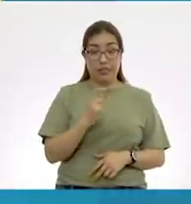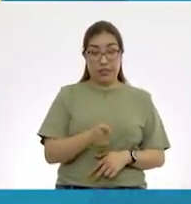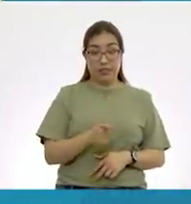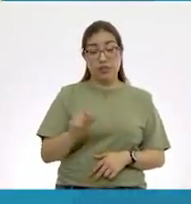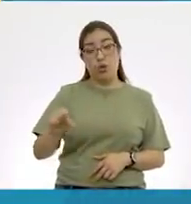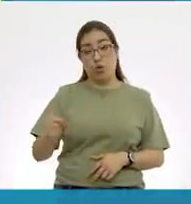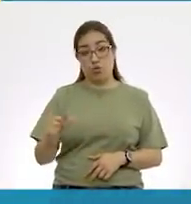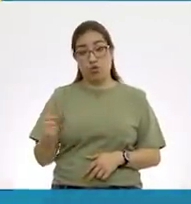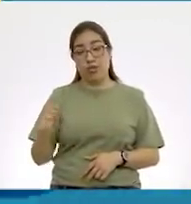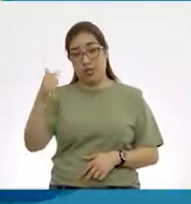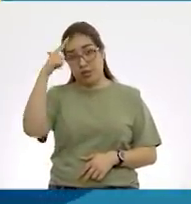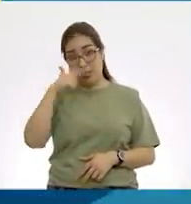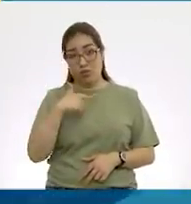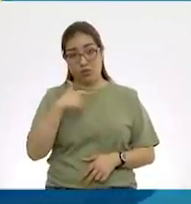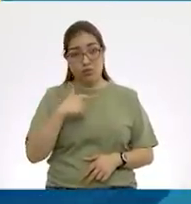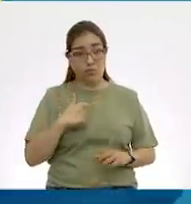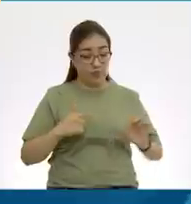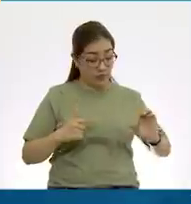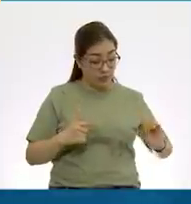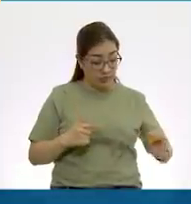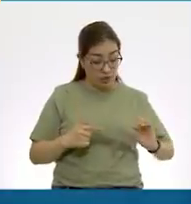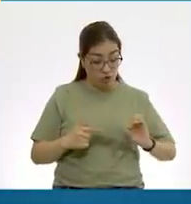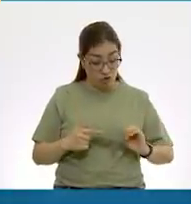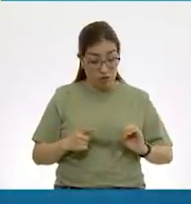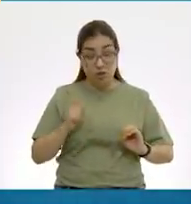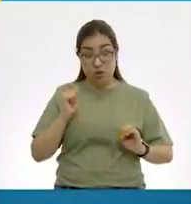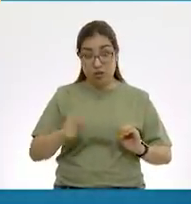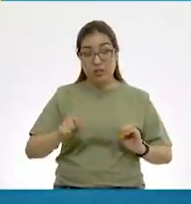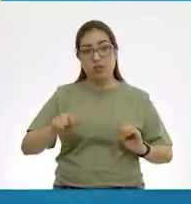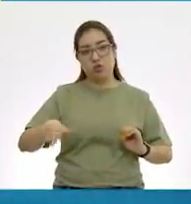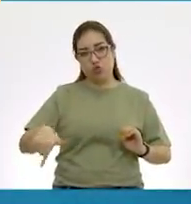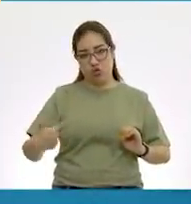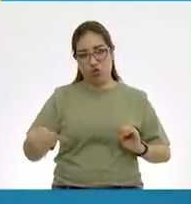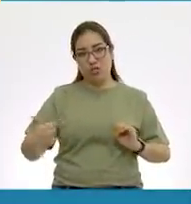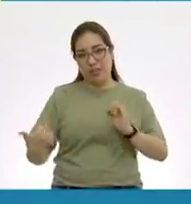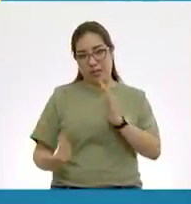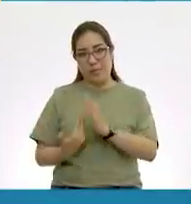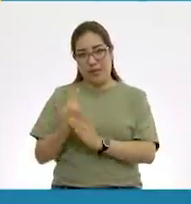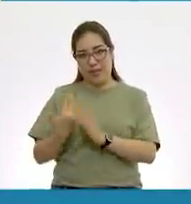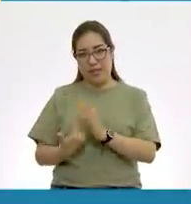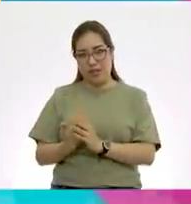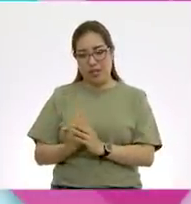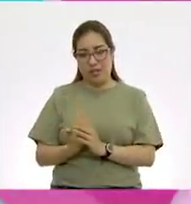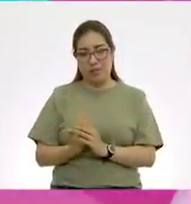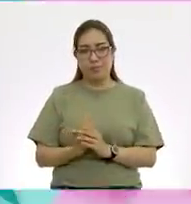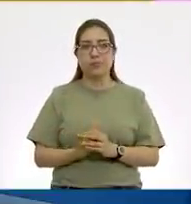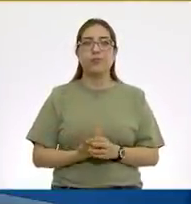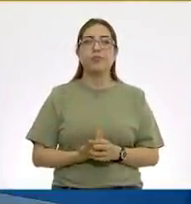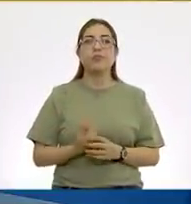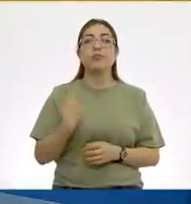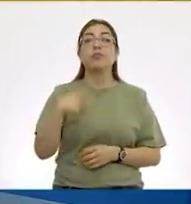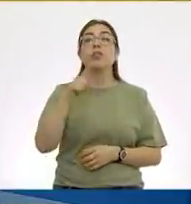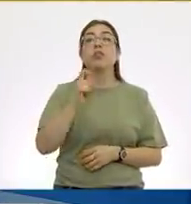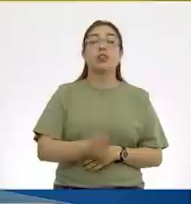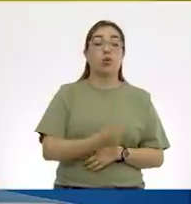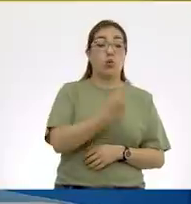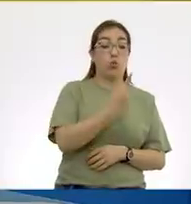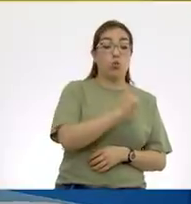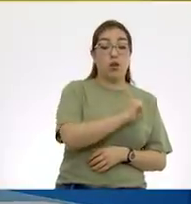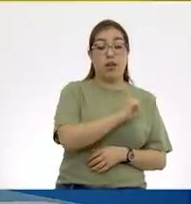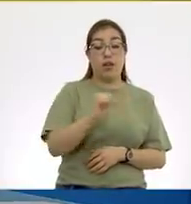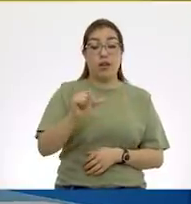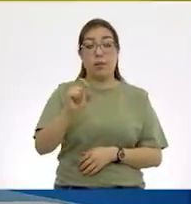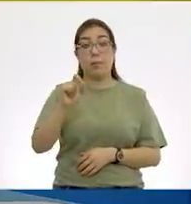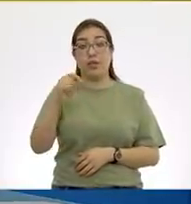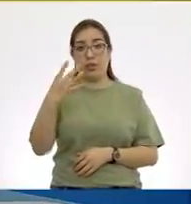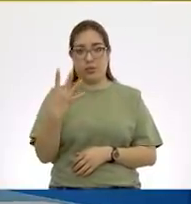y 24 horas y volvemos a empezar. Pero es de 1 a 24, ¿de